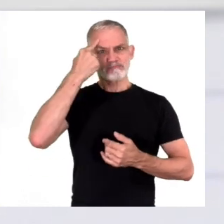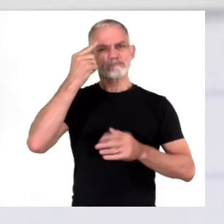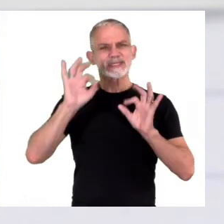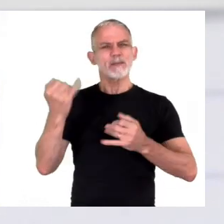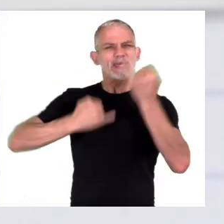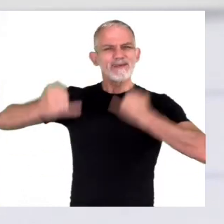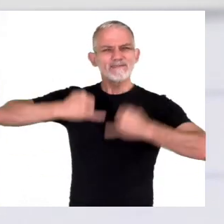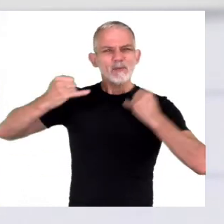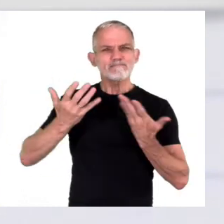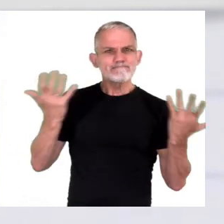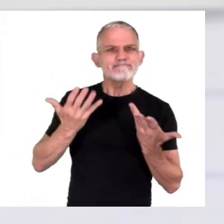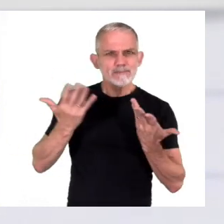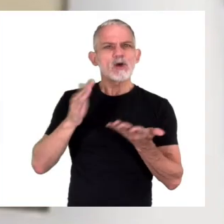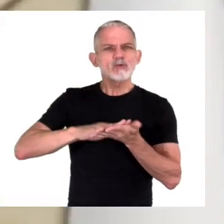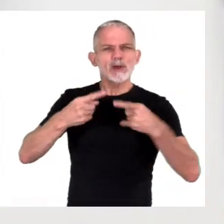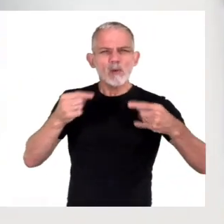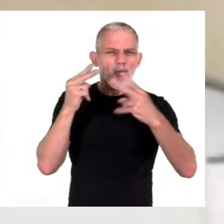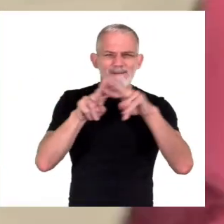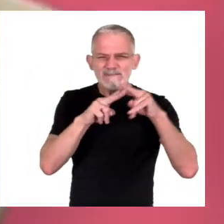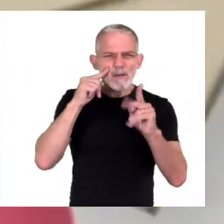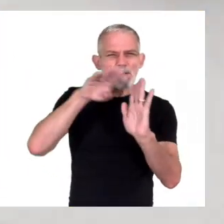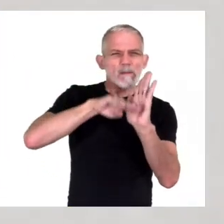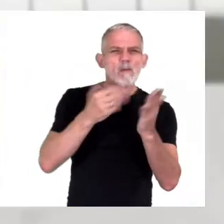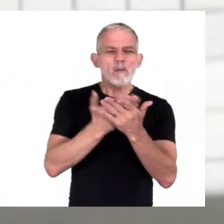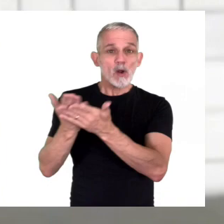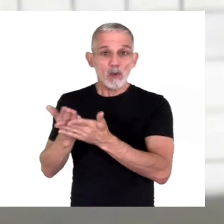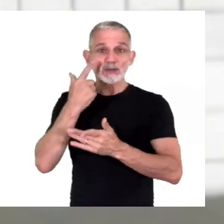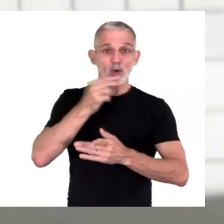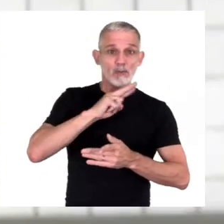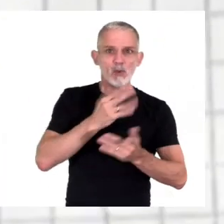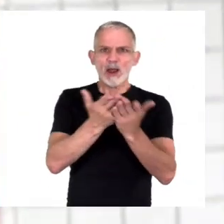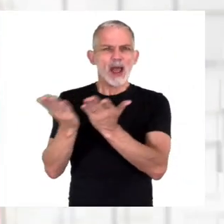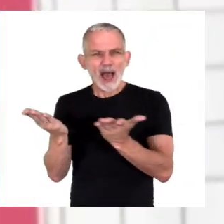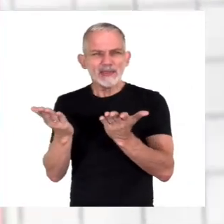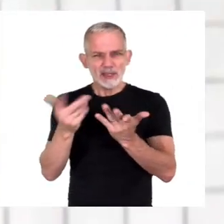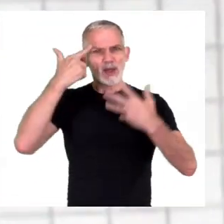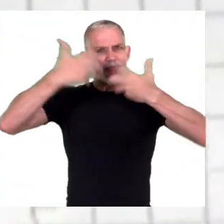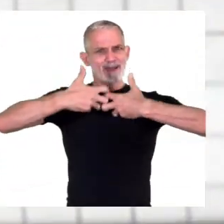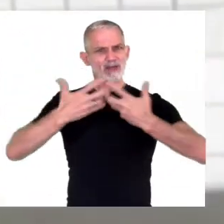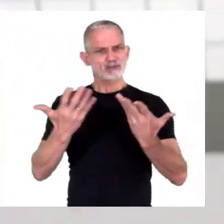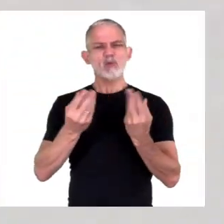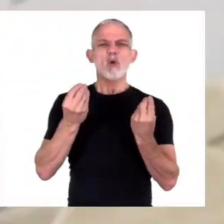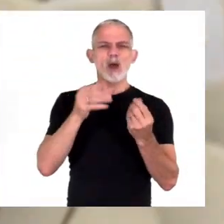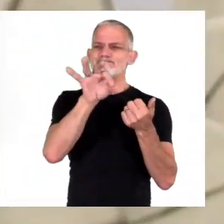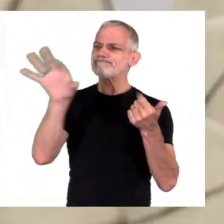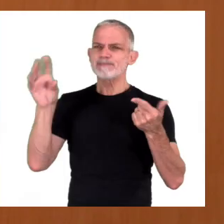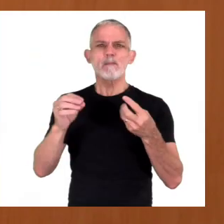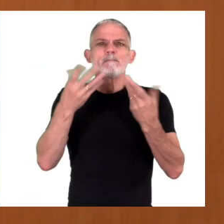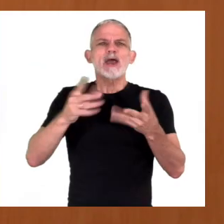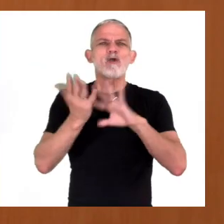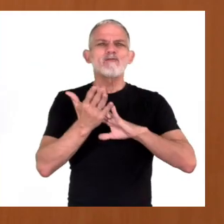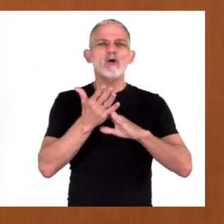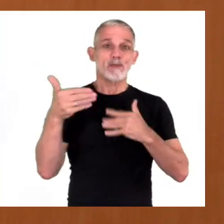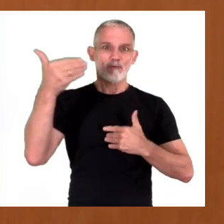ser conscientes de la importancia de informarnos, examinar detenidamente las propuestas de las y los candidatos y reflexionar sobre cuál creemos